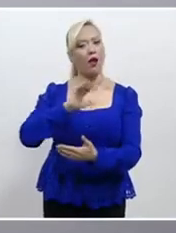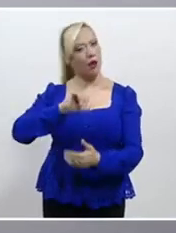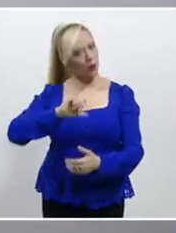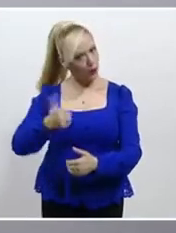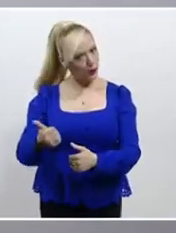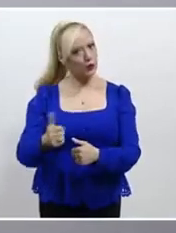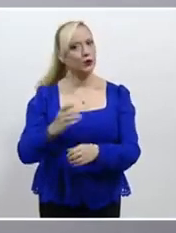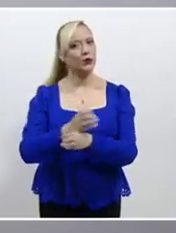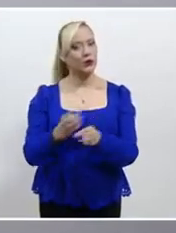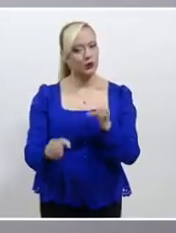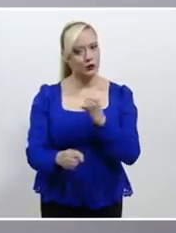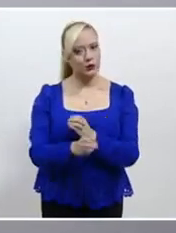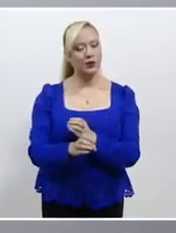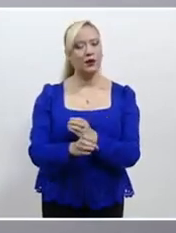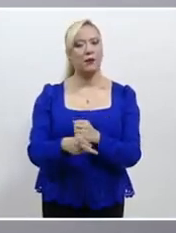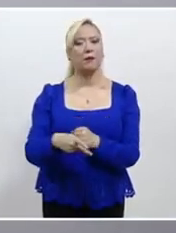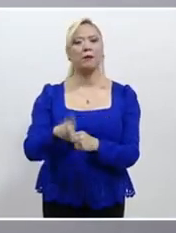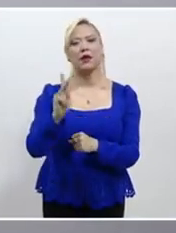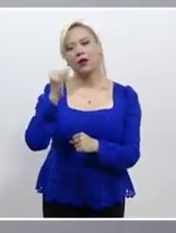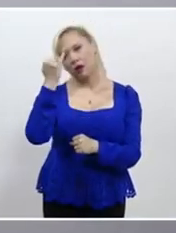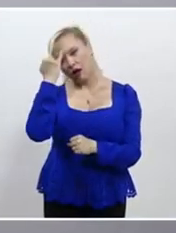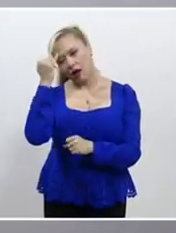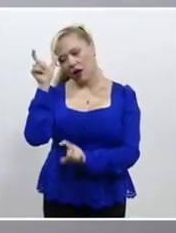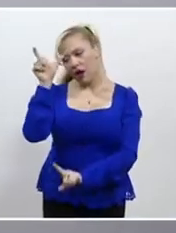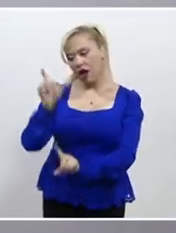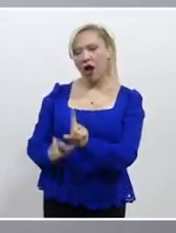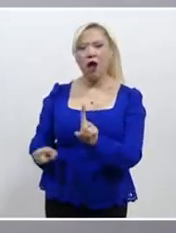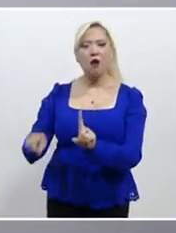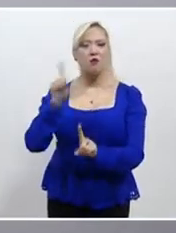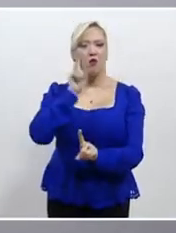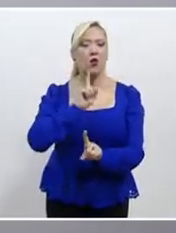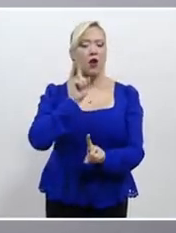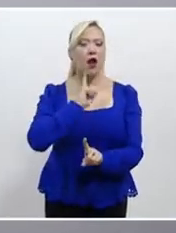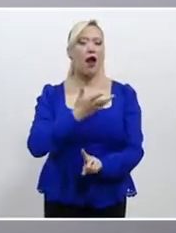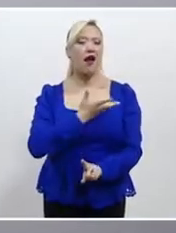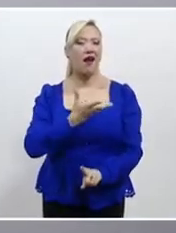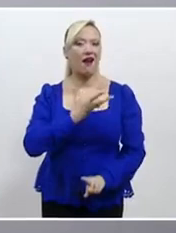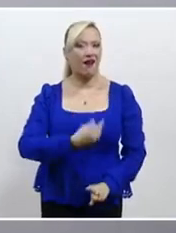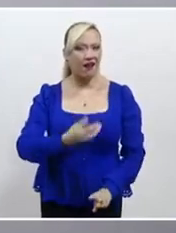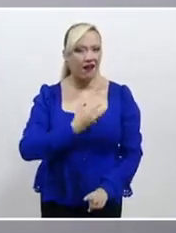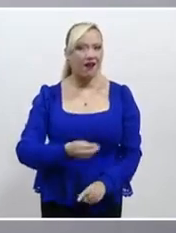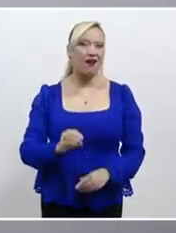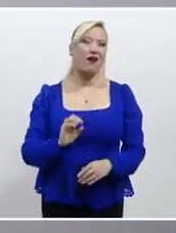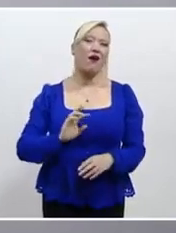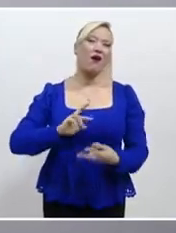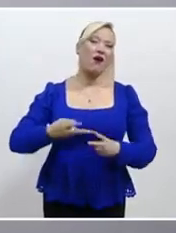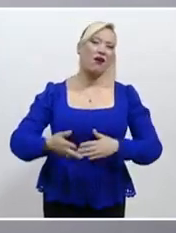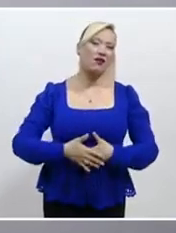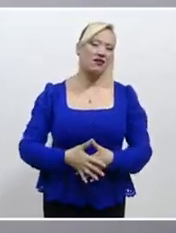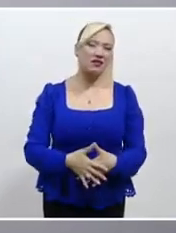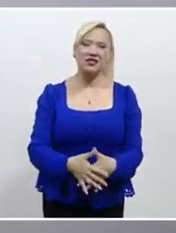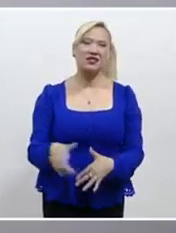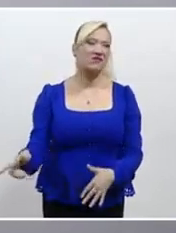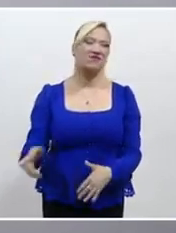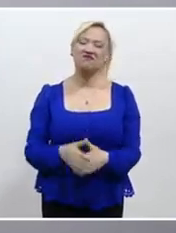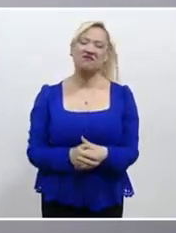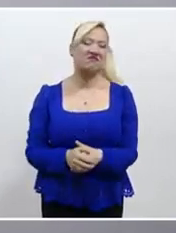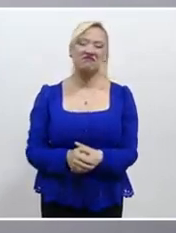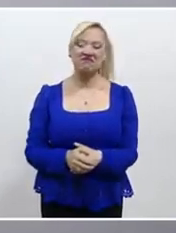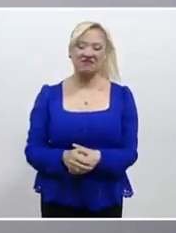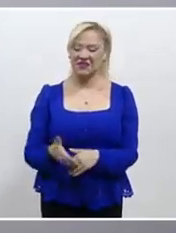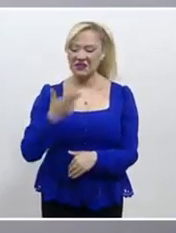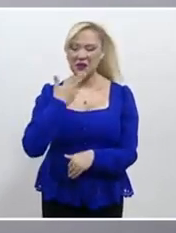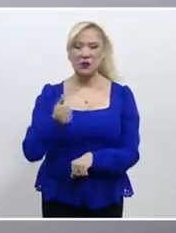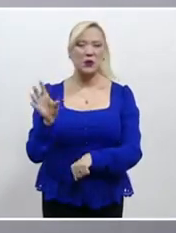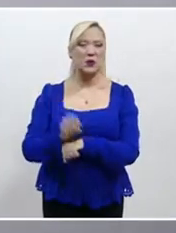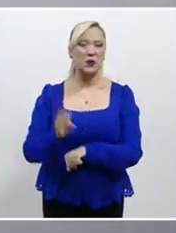ver con esta idea de que las mujeres que somos madres, pues no funcionamos, digamos, como empleadas de la